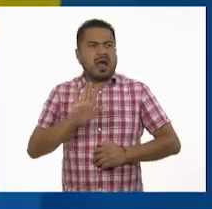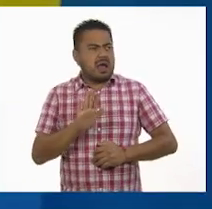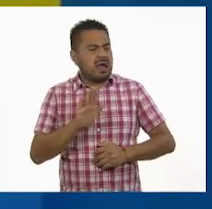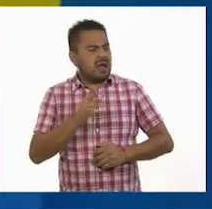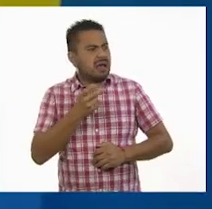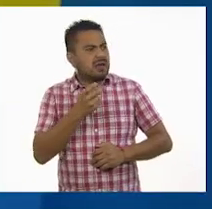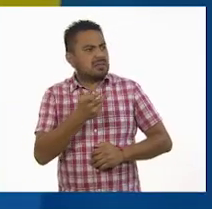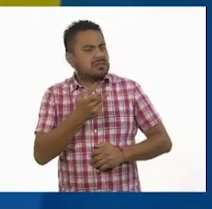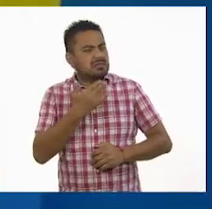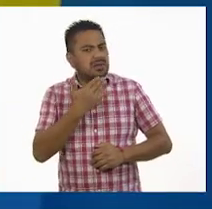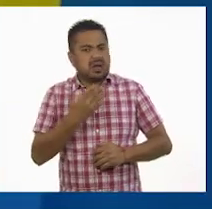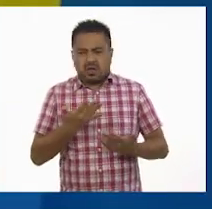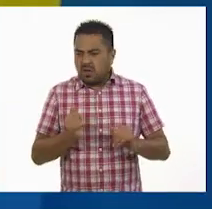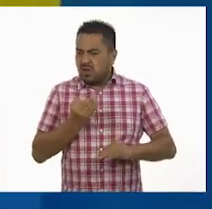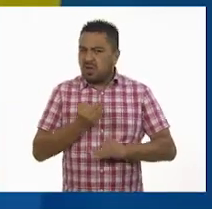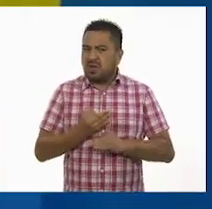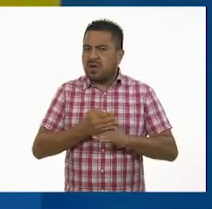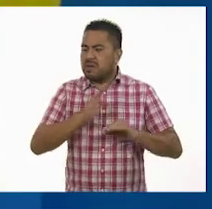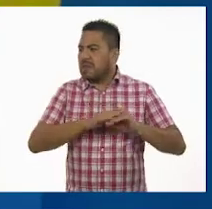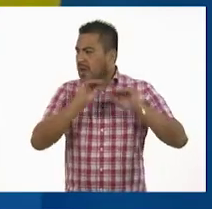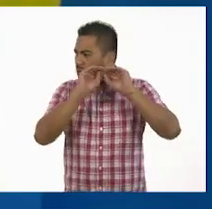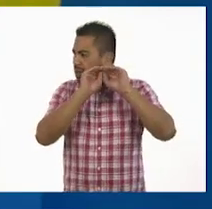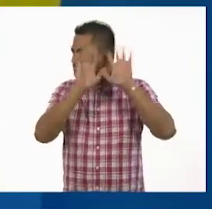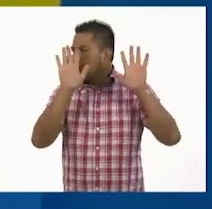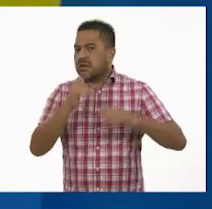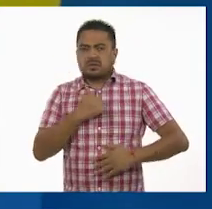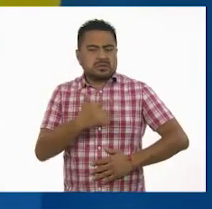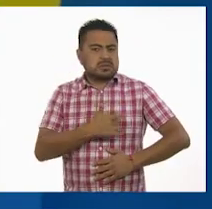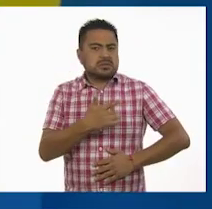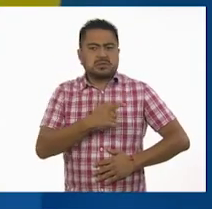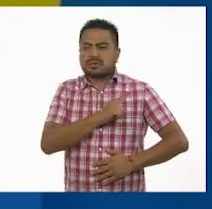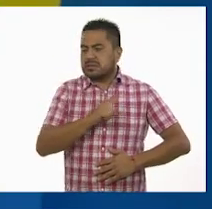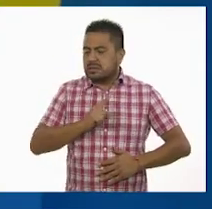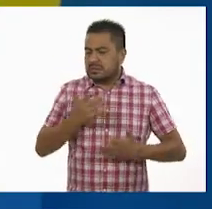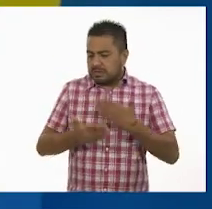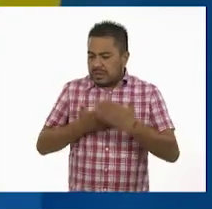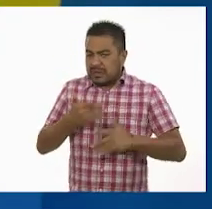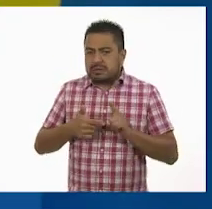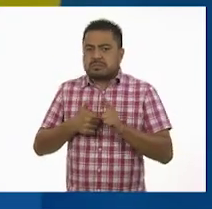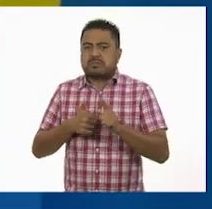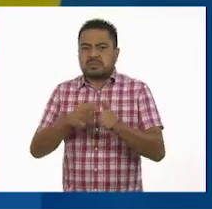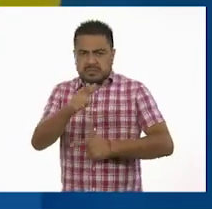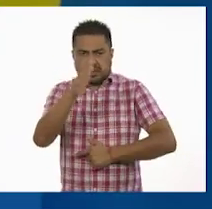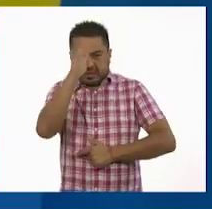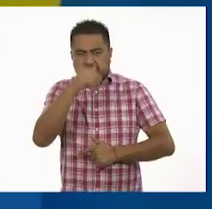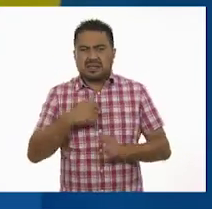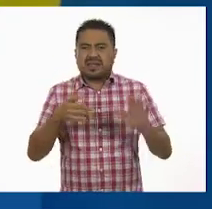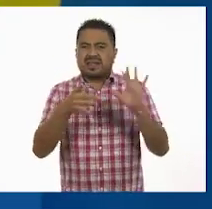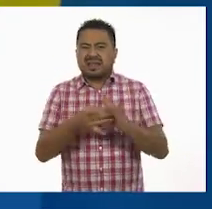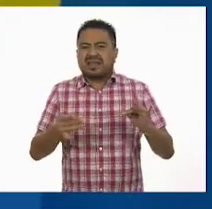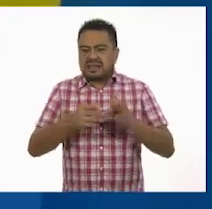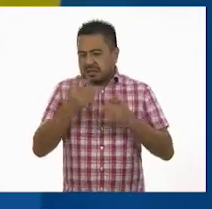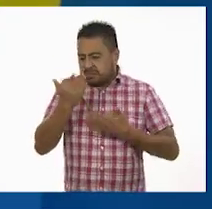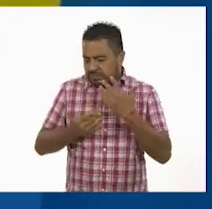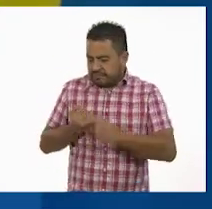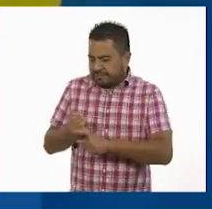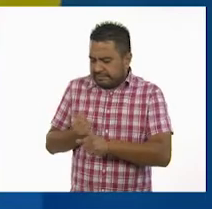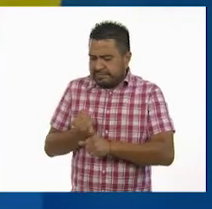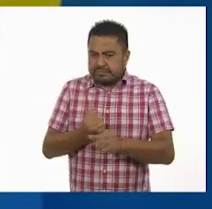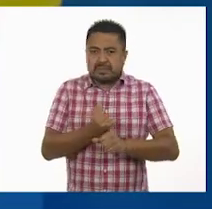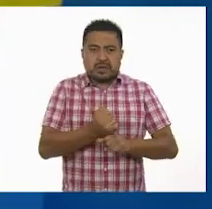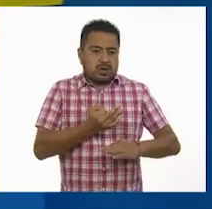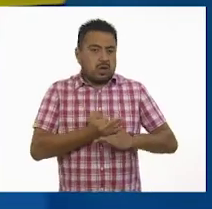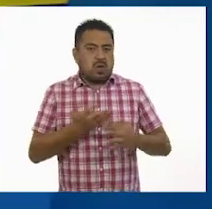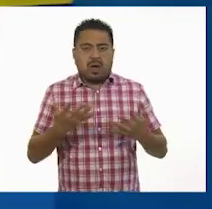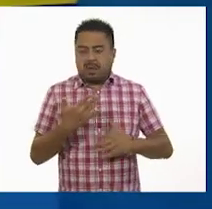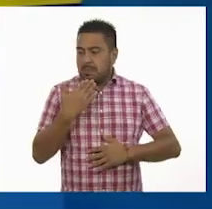Elvira, pues ya ahorita que me aclaraste todo esto, siento que tengo que seguir estudiando, porque te acuerdas que te dije que iba a estudiar e investigar y al parecer